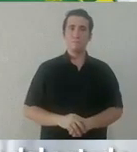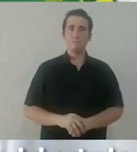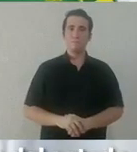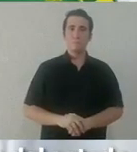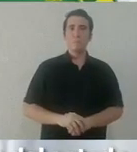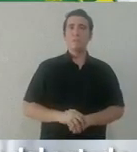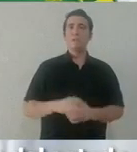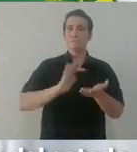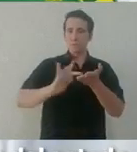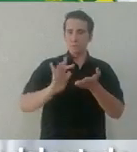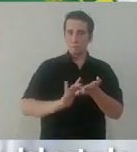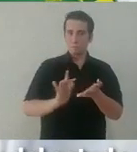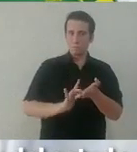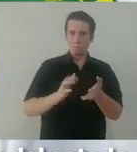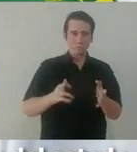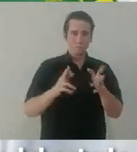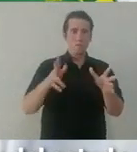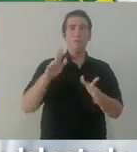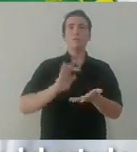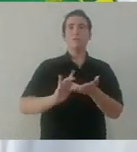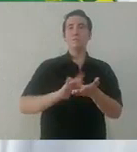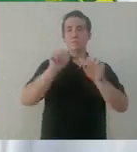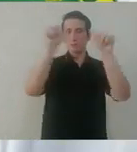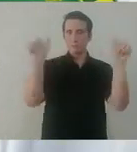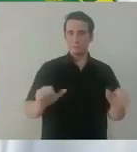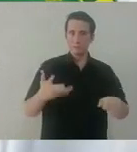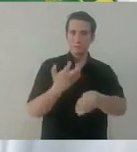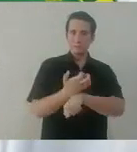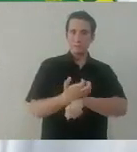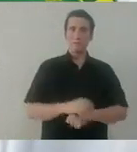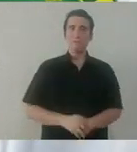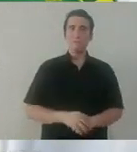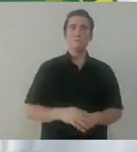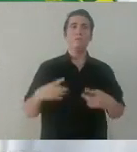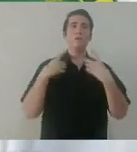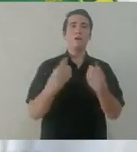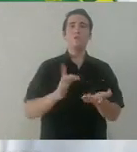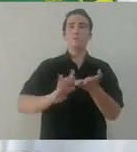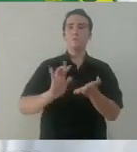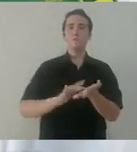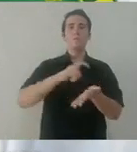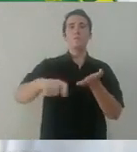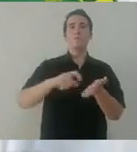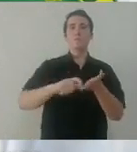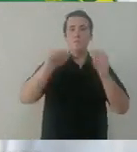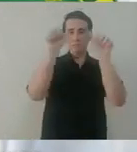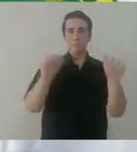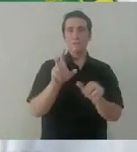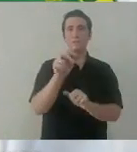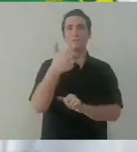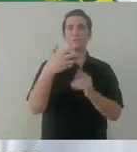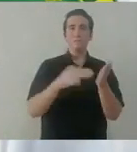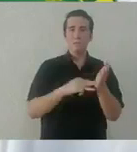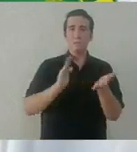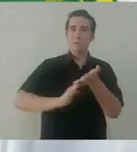En apoyo a la reactivación de negocios de artesanías del estado, estaremos entregando apoyos y compra de artesanías hasta por 36